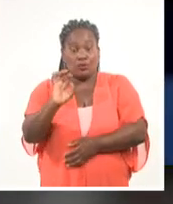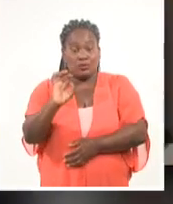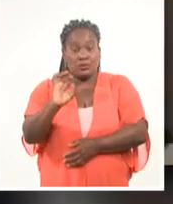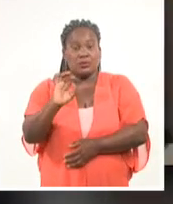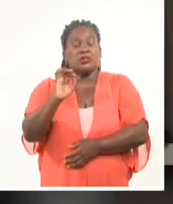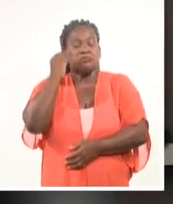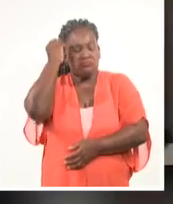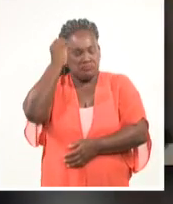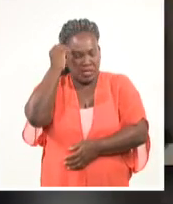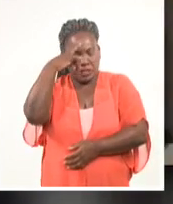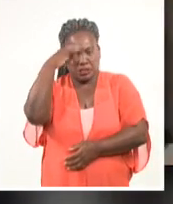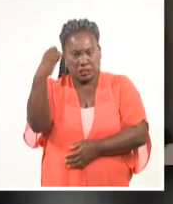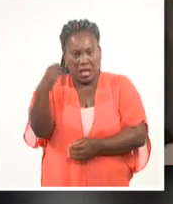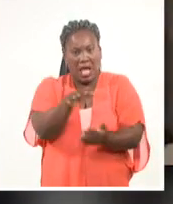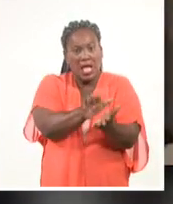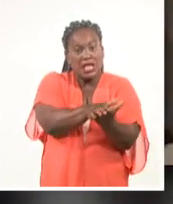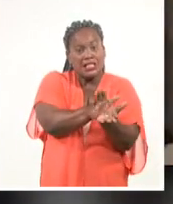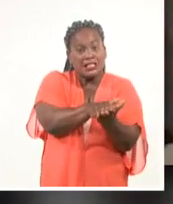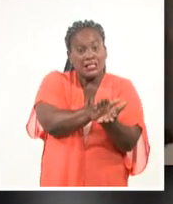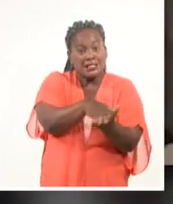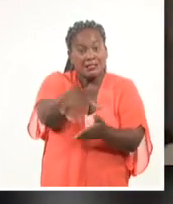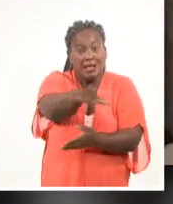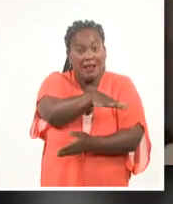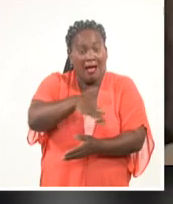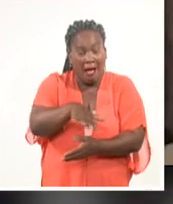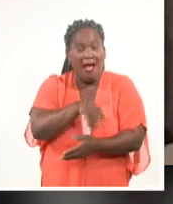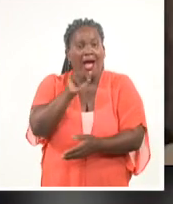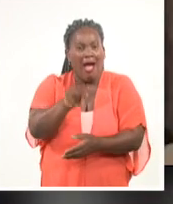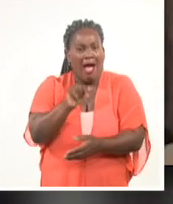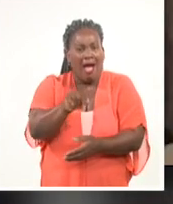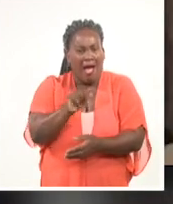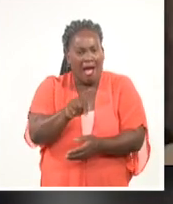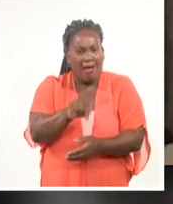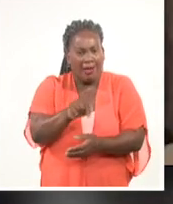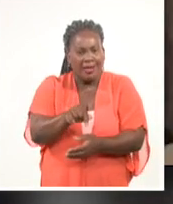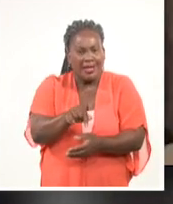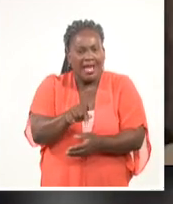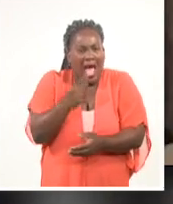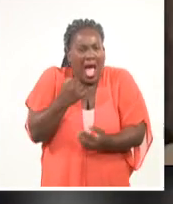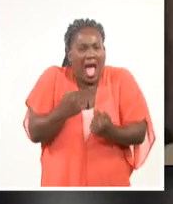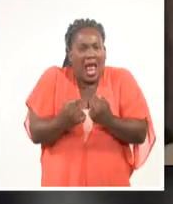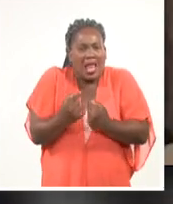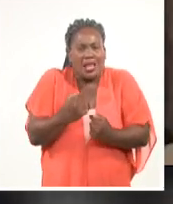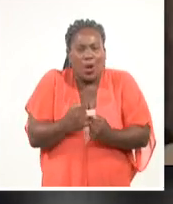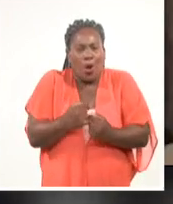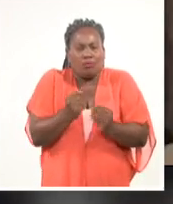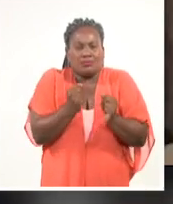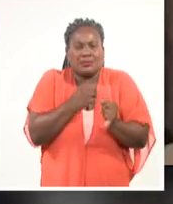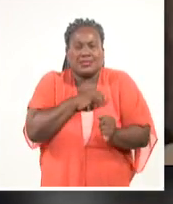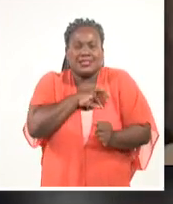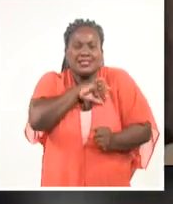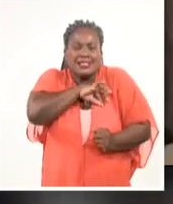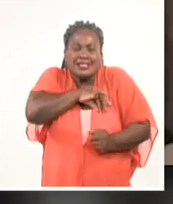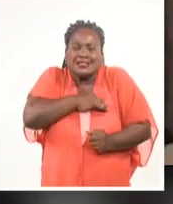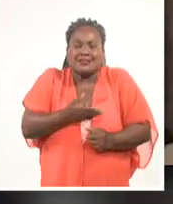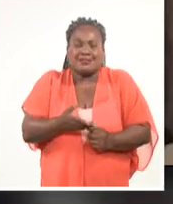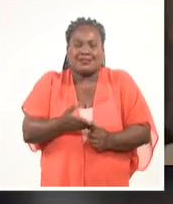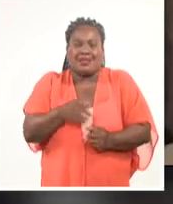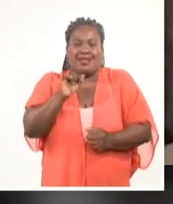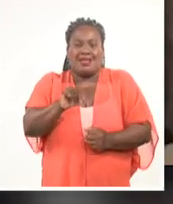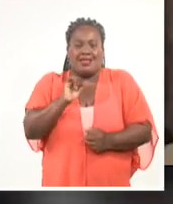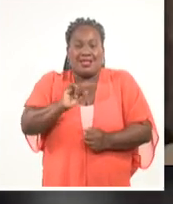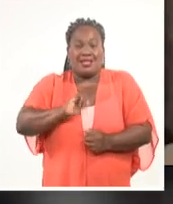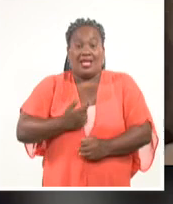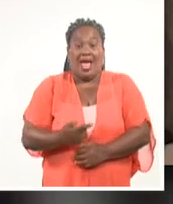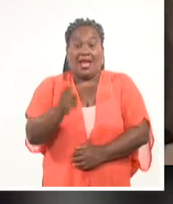sembrado y queda todavía sembrado y seguimos sembrando esa apreciación artística, ese nivel